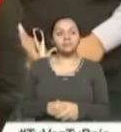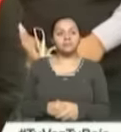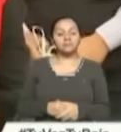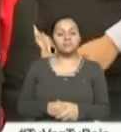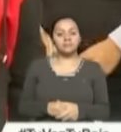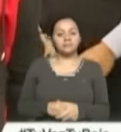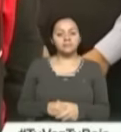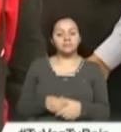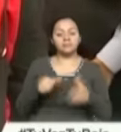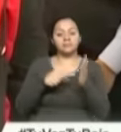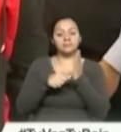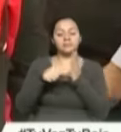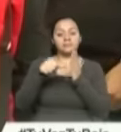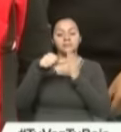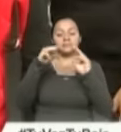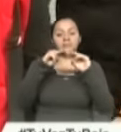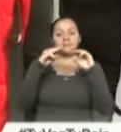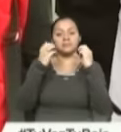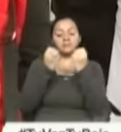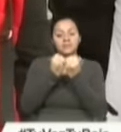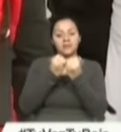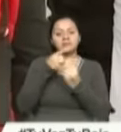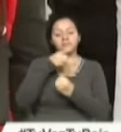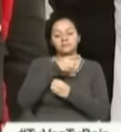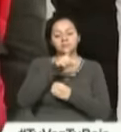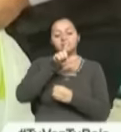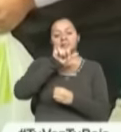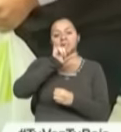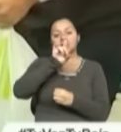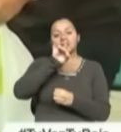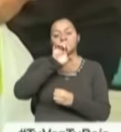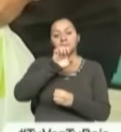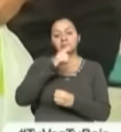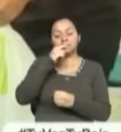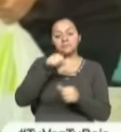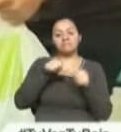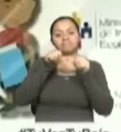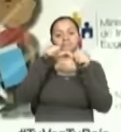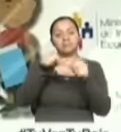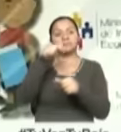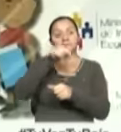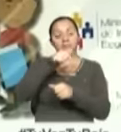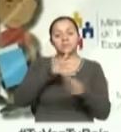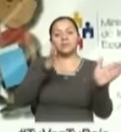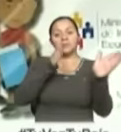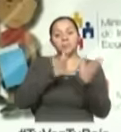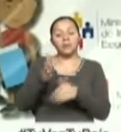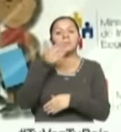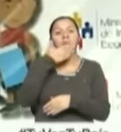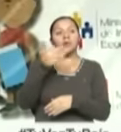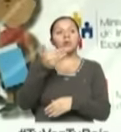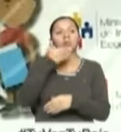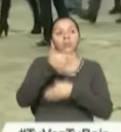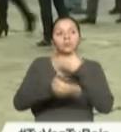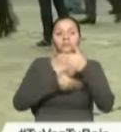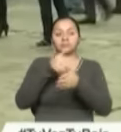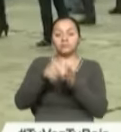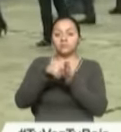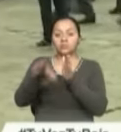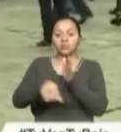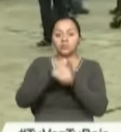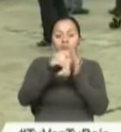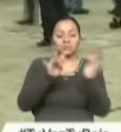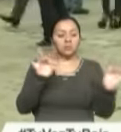La ministra de Inclusión Económica y Social, Lidice Larrea, sostuvo que esta es la mejor manera para que las donaciones